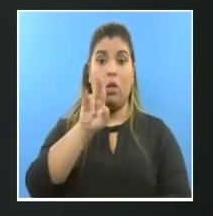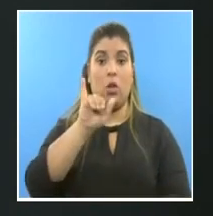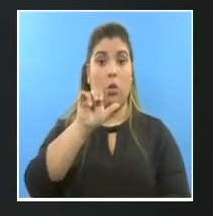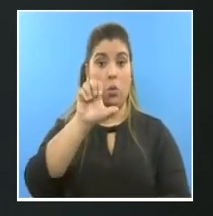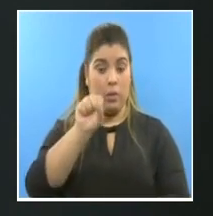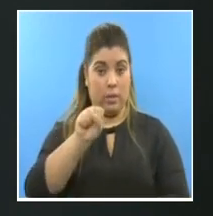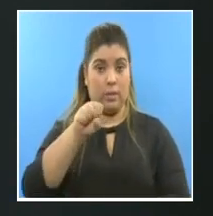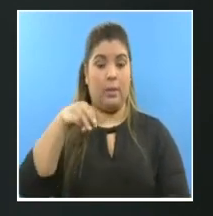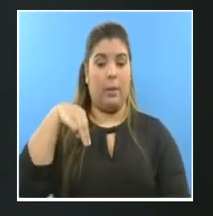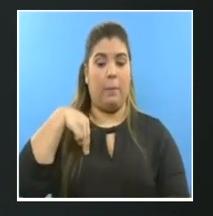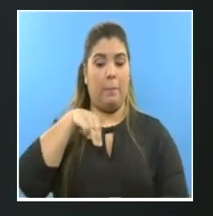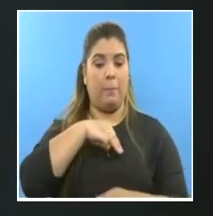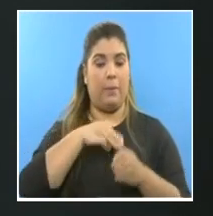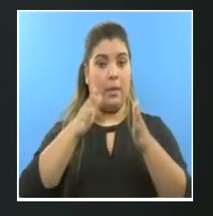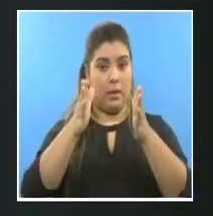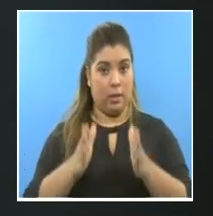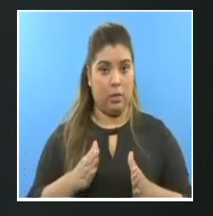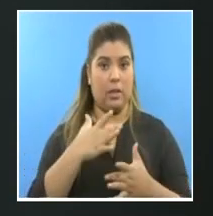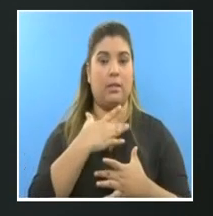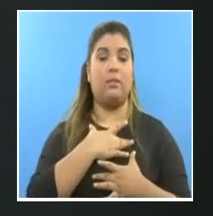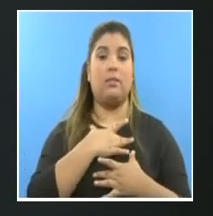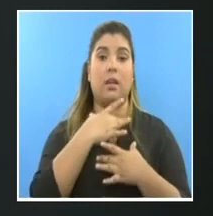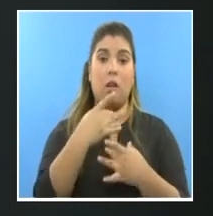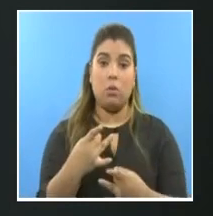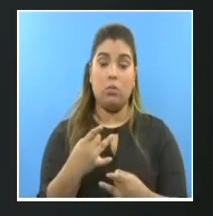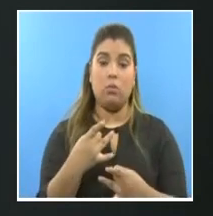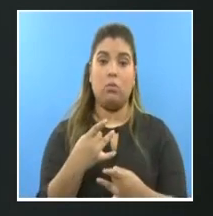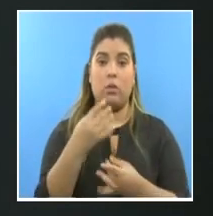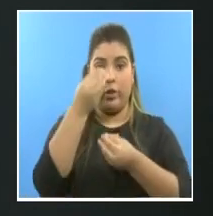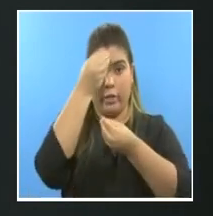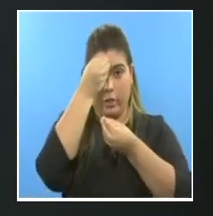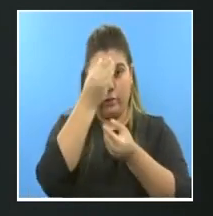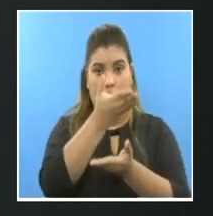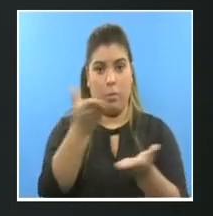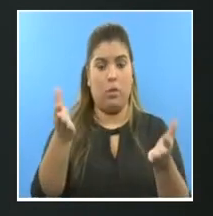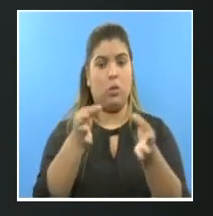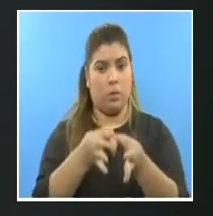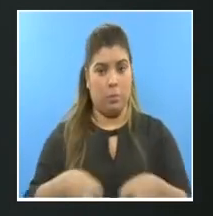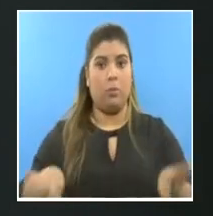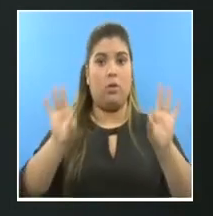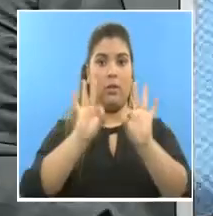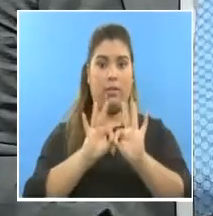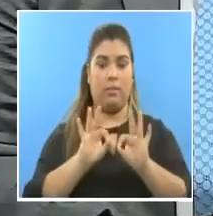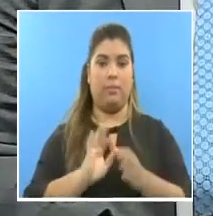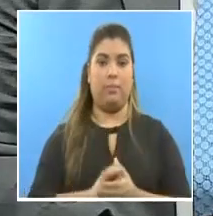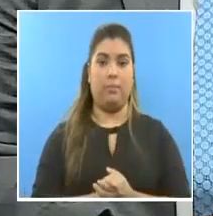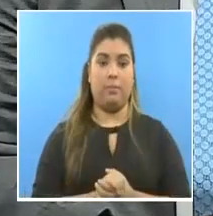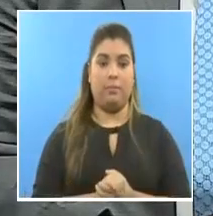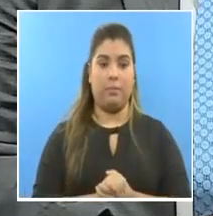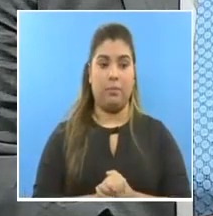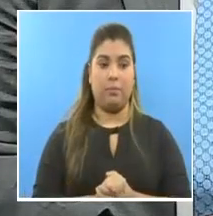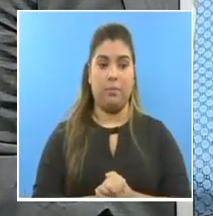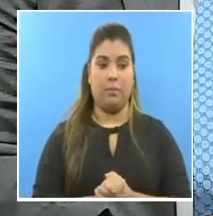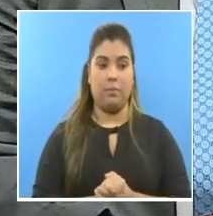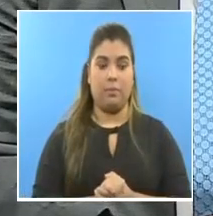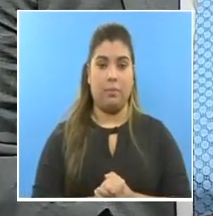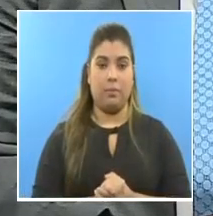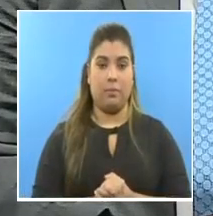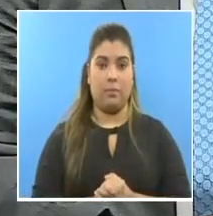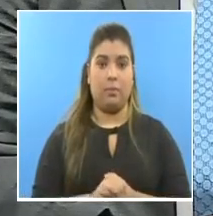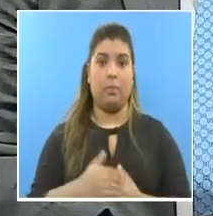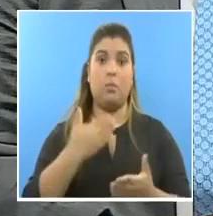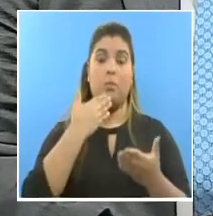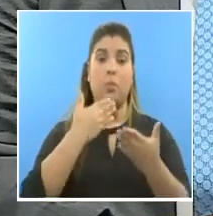Sucre, Ministro de Salud, realizará un importante anuncio a la Nación. Doctor. Muy buenas tardes,